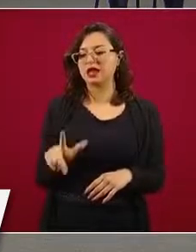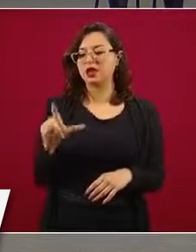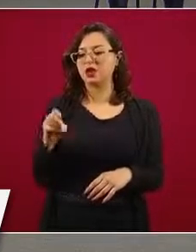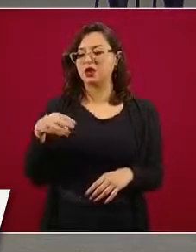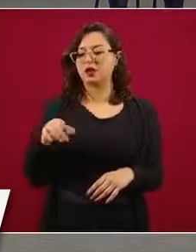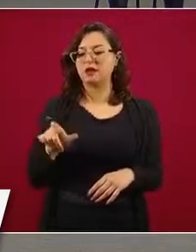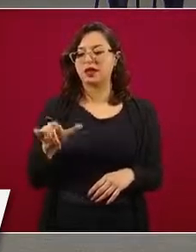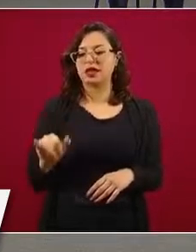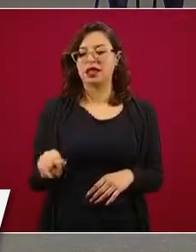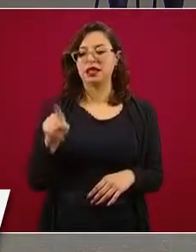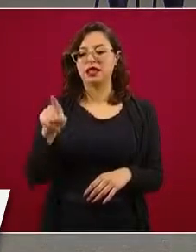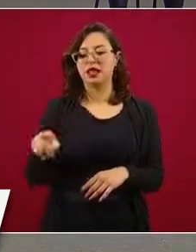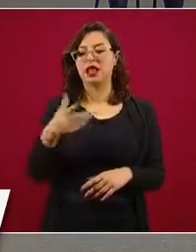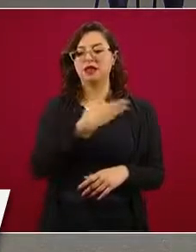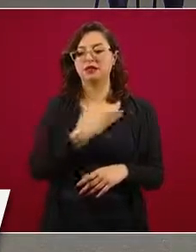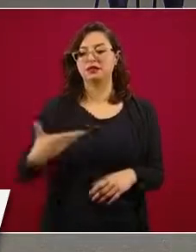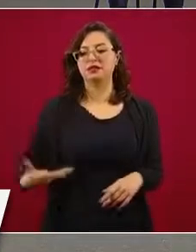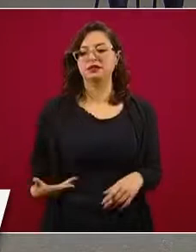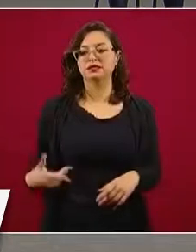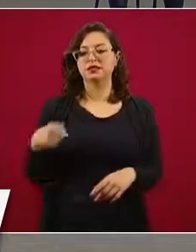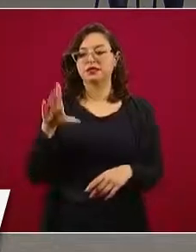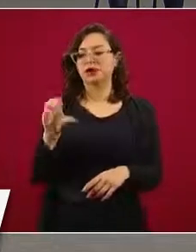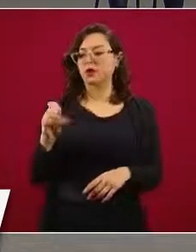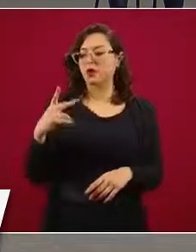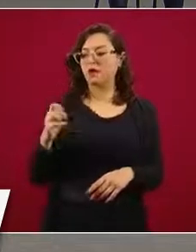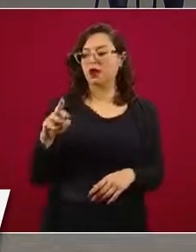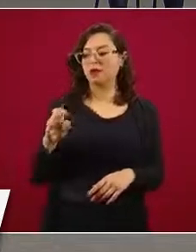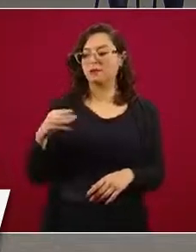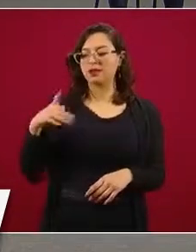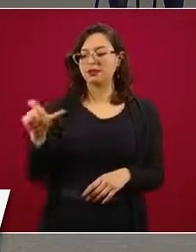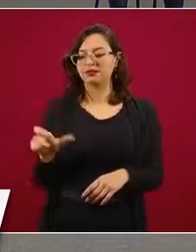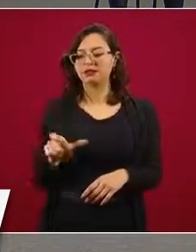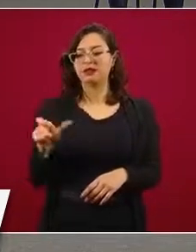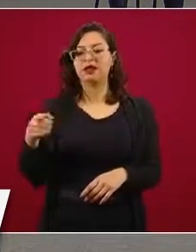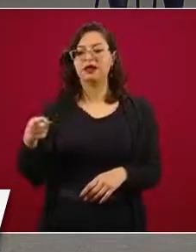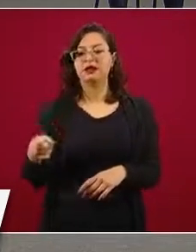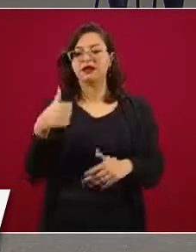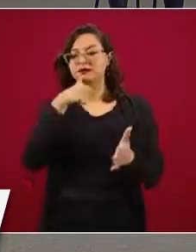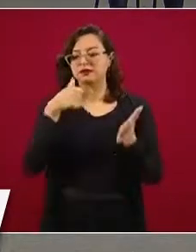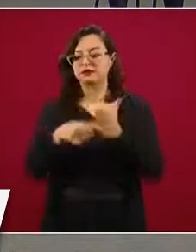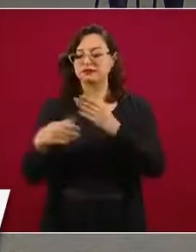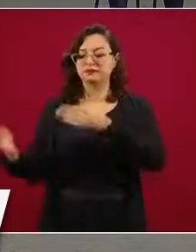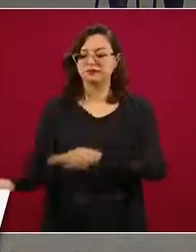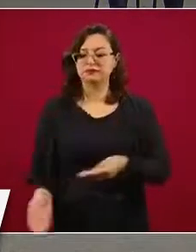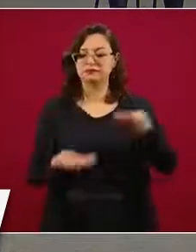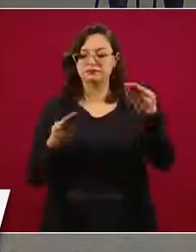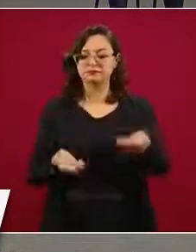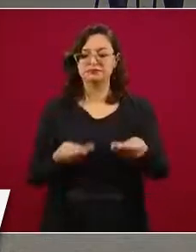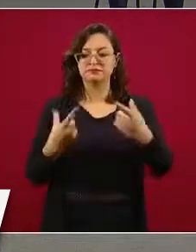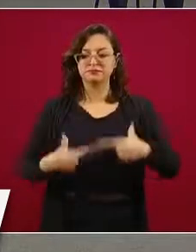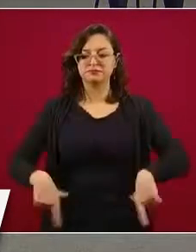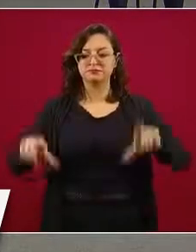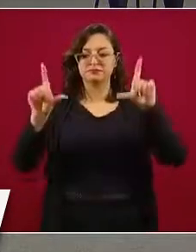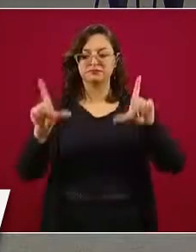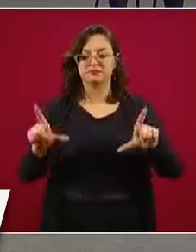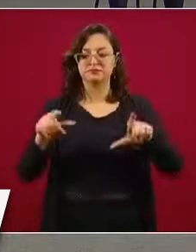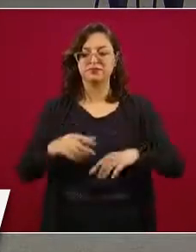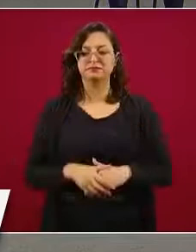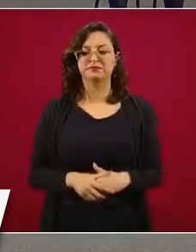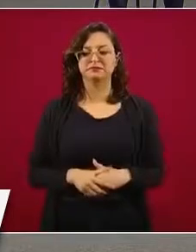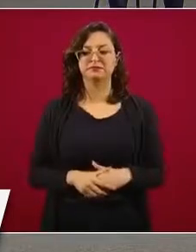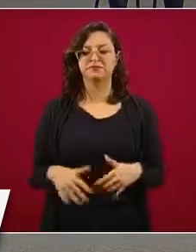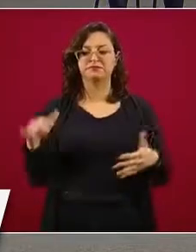Consejo Coordinador Empresarial, envió una carta al presidente de la República y voy a